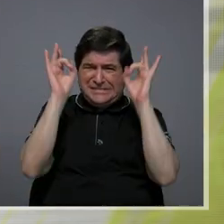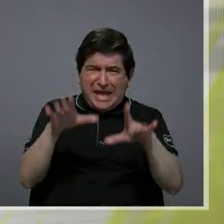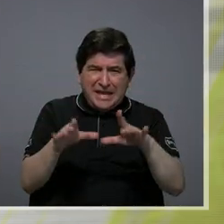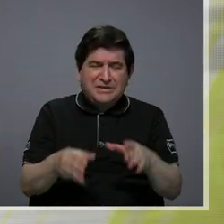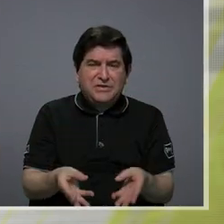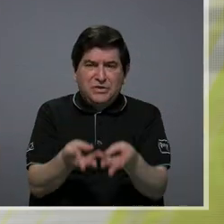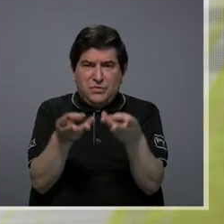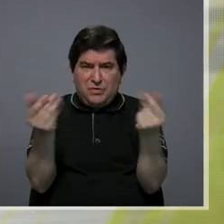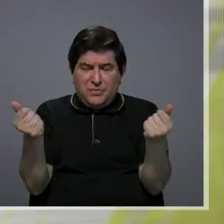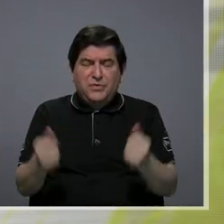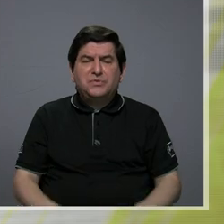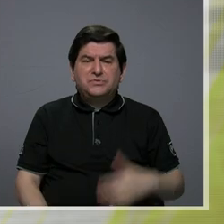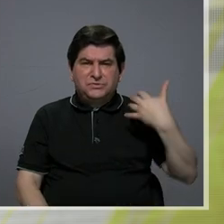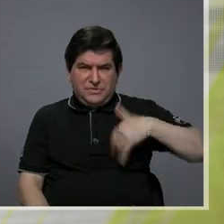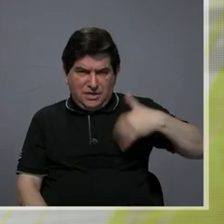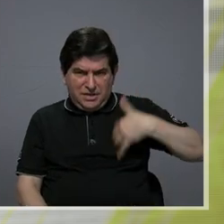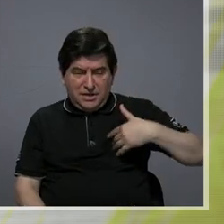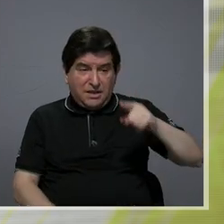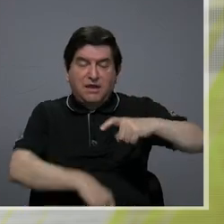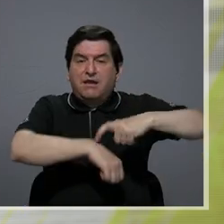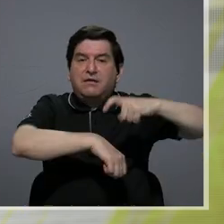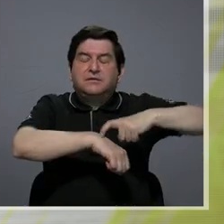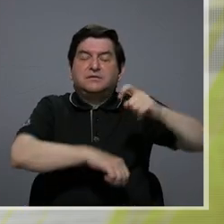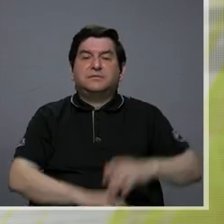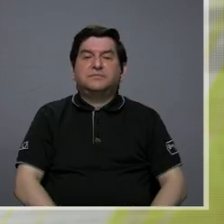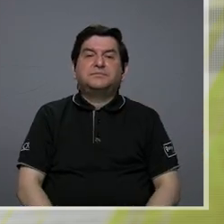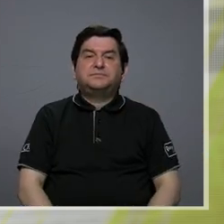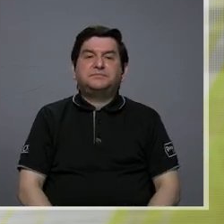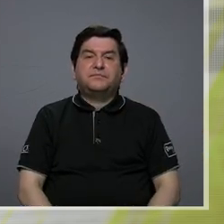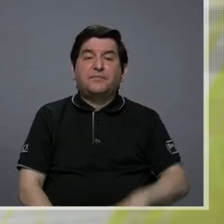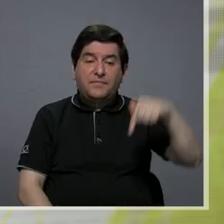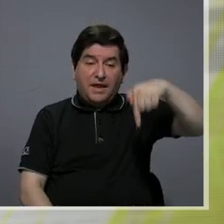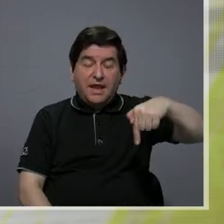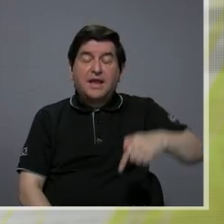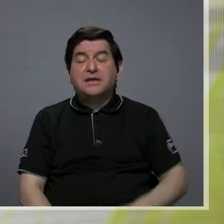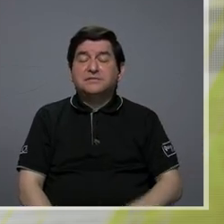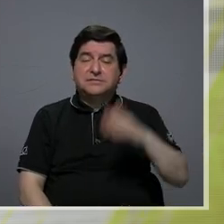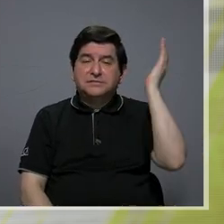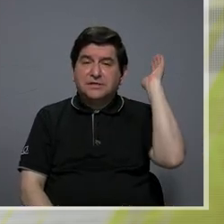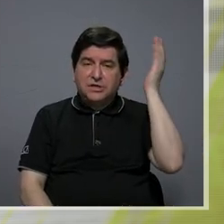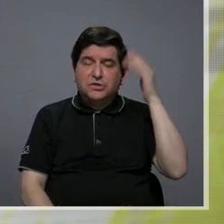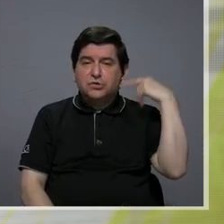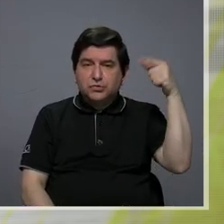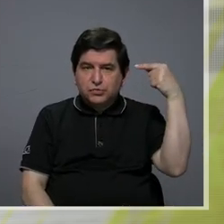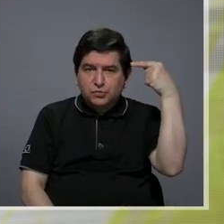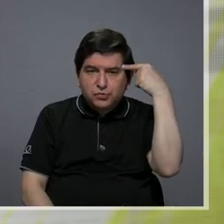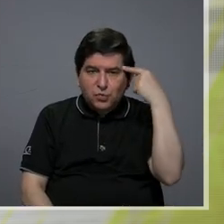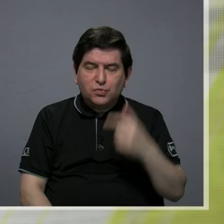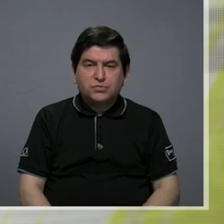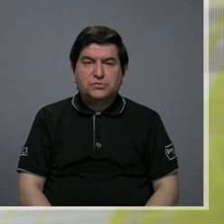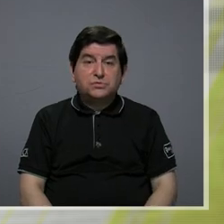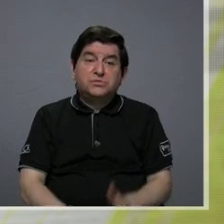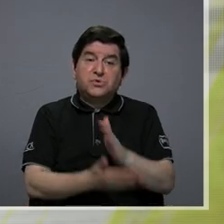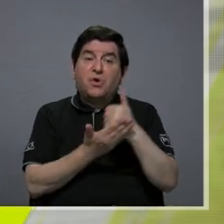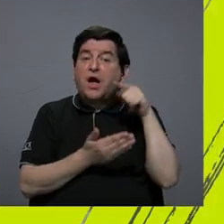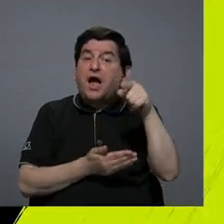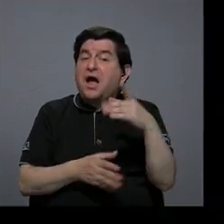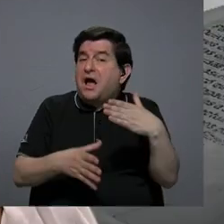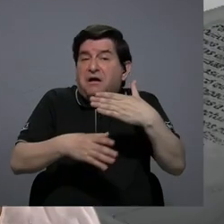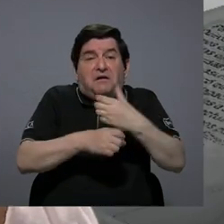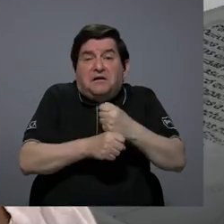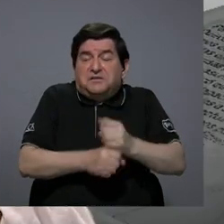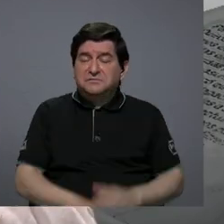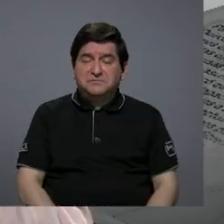se produjo en Argentina en esa época entonces este discurso gubernamental de en algo deben andar